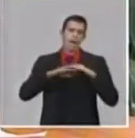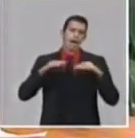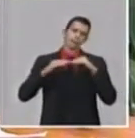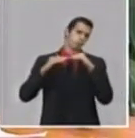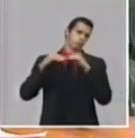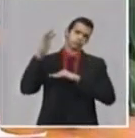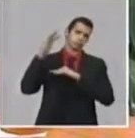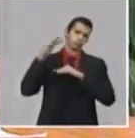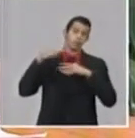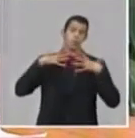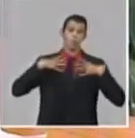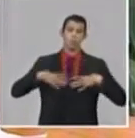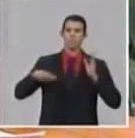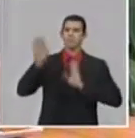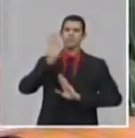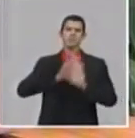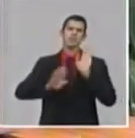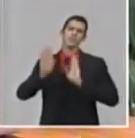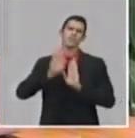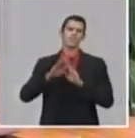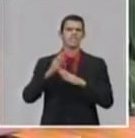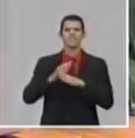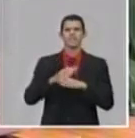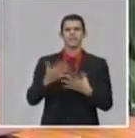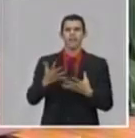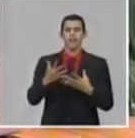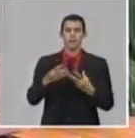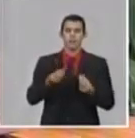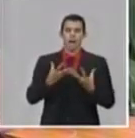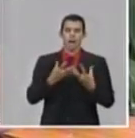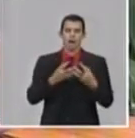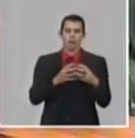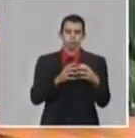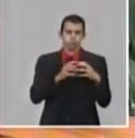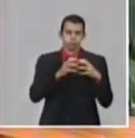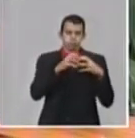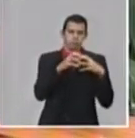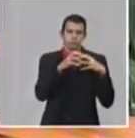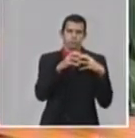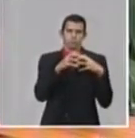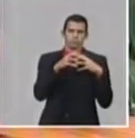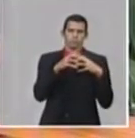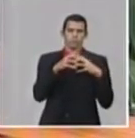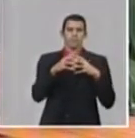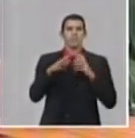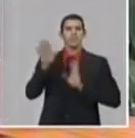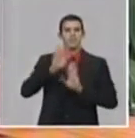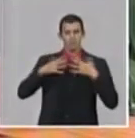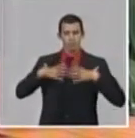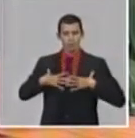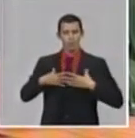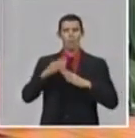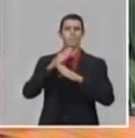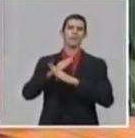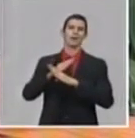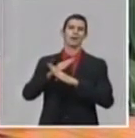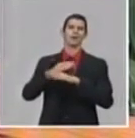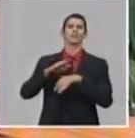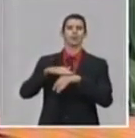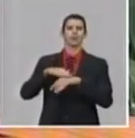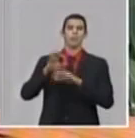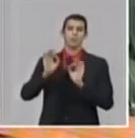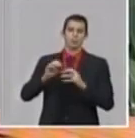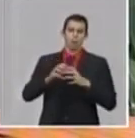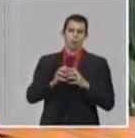el sistema inmunológico eso se puede traducir como una parálisis. El sistema queda bloqueado por los niveles de inflamación